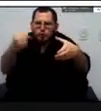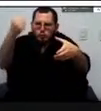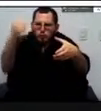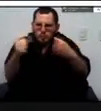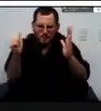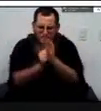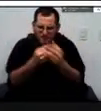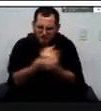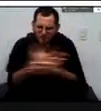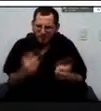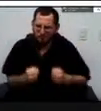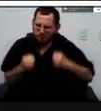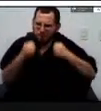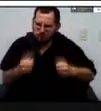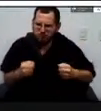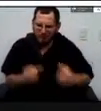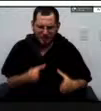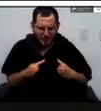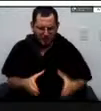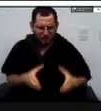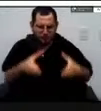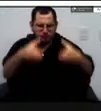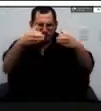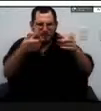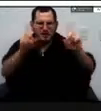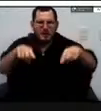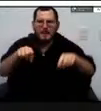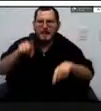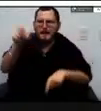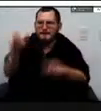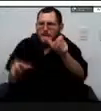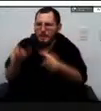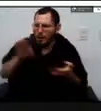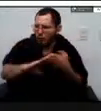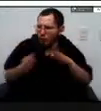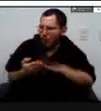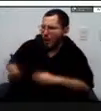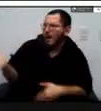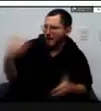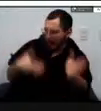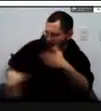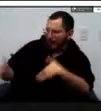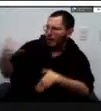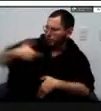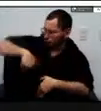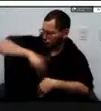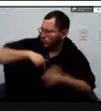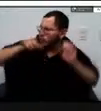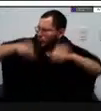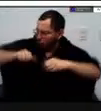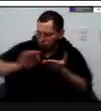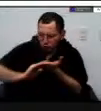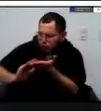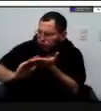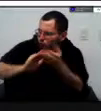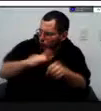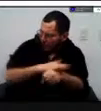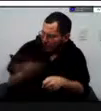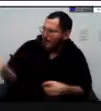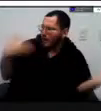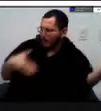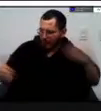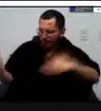incluso la misma comunidad la hemos tenido muy partícipe en estas jornadas de trabajo donde pues